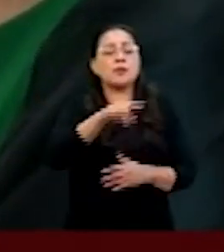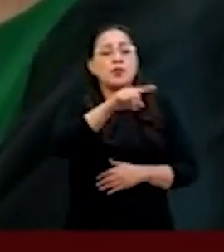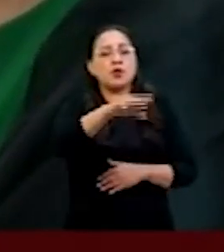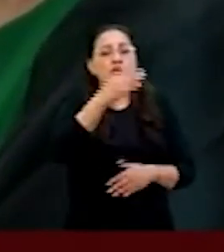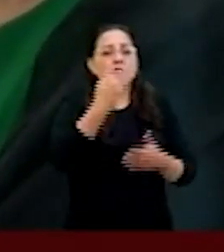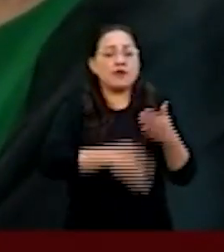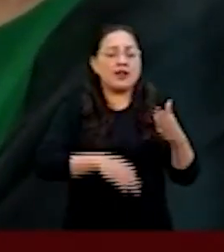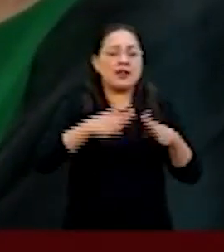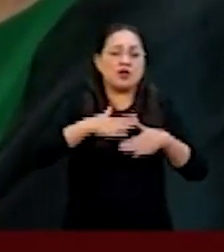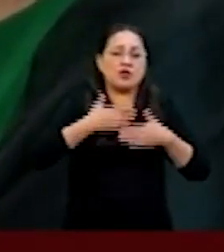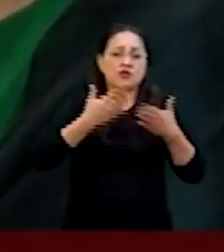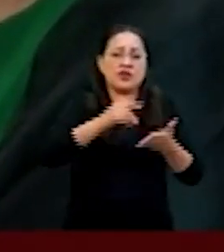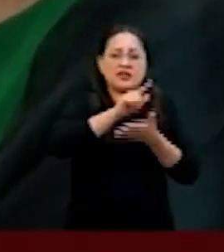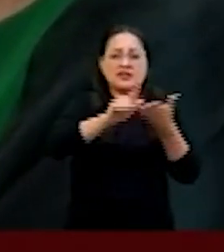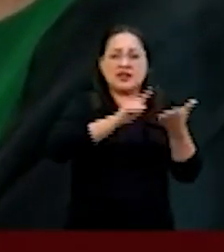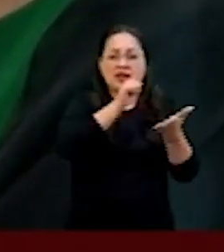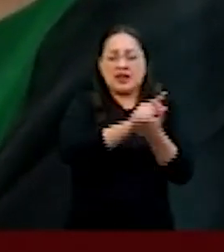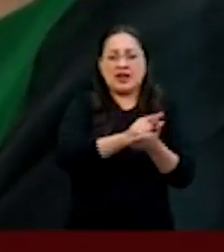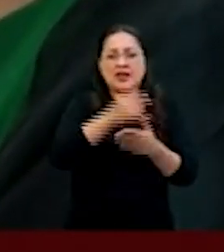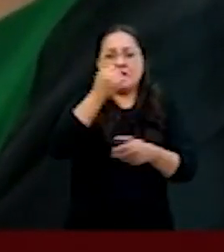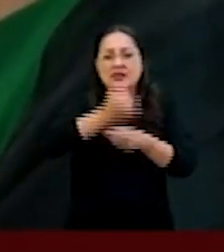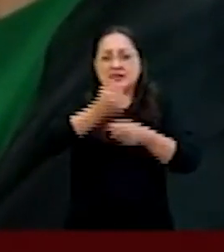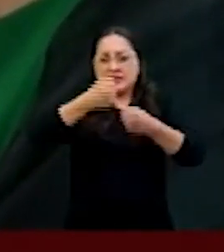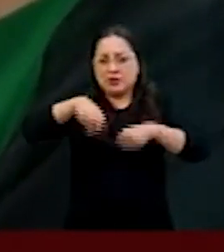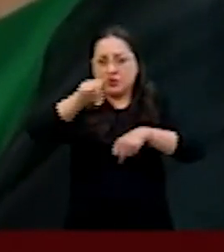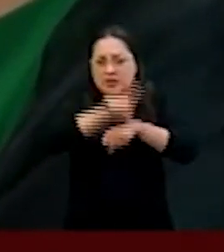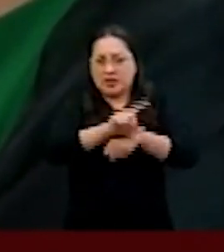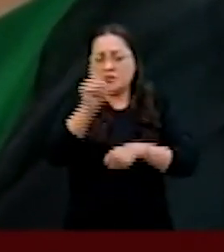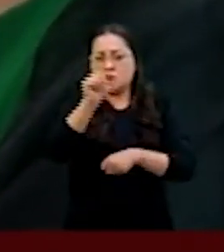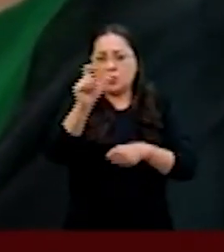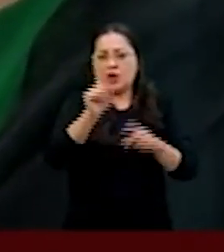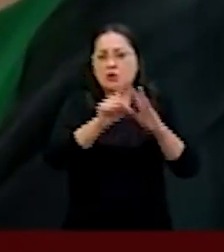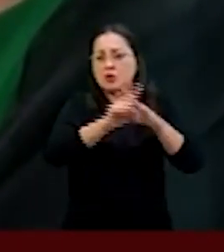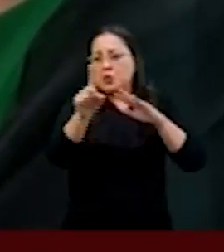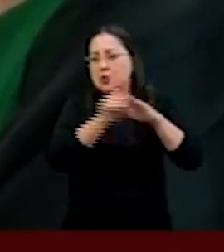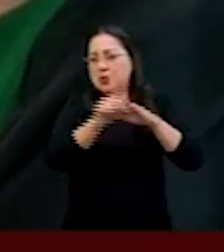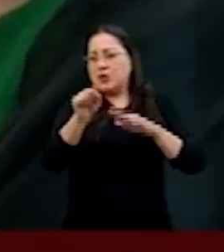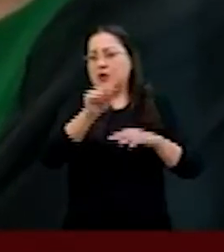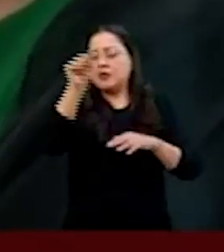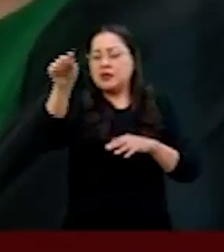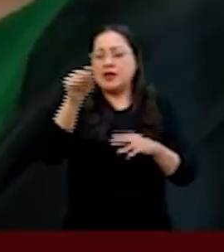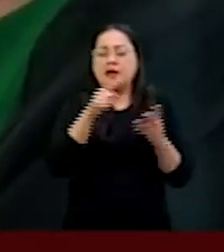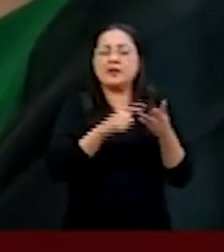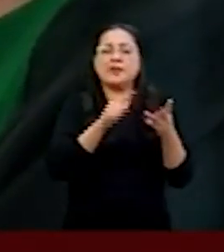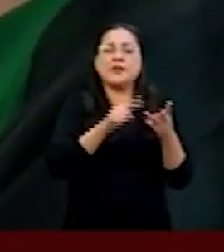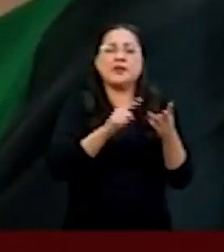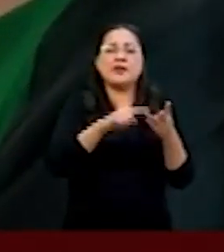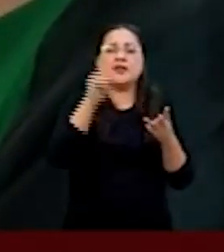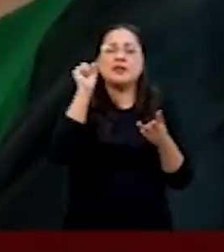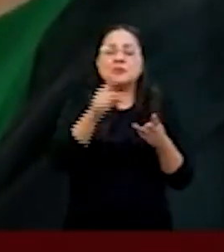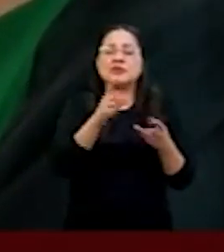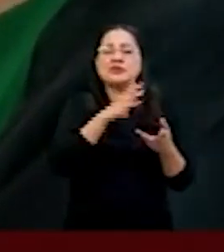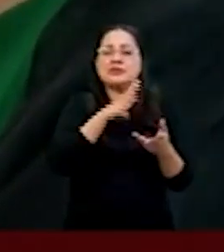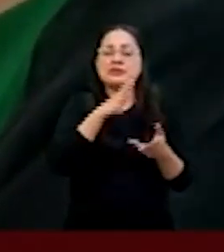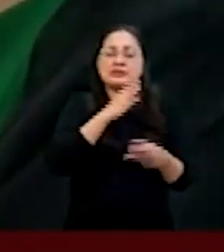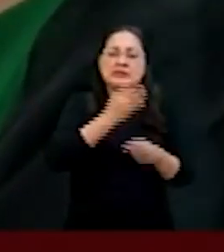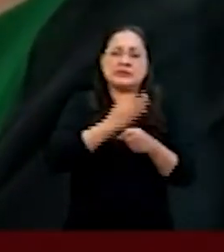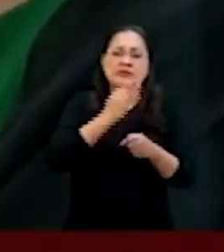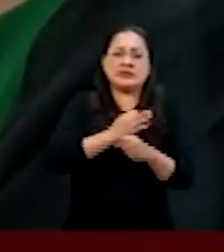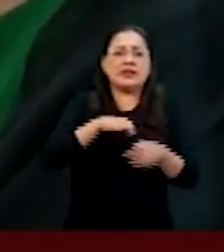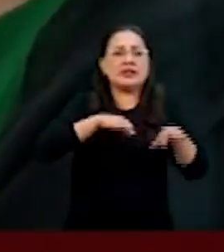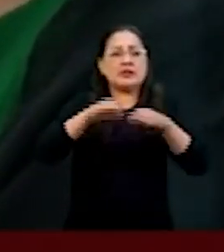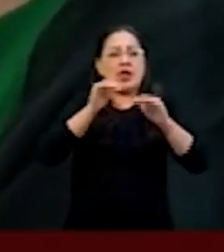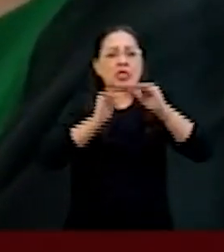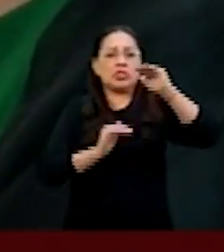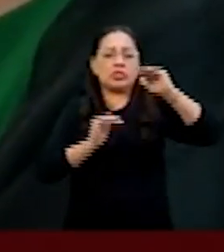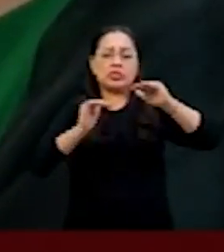para invertir, mi inseguridad durante ese tiempo ha generado una desigualdad laboral